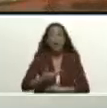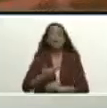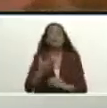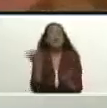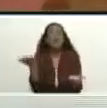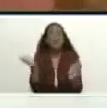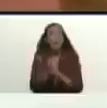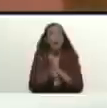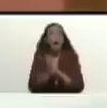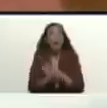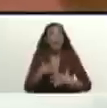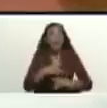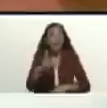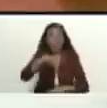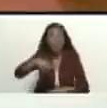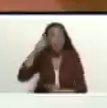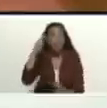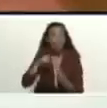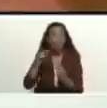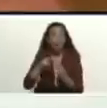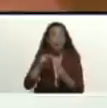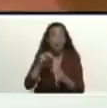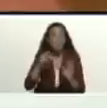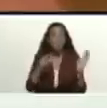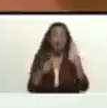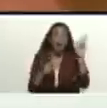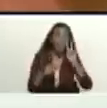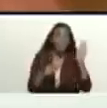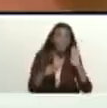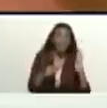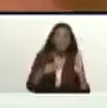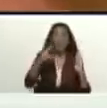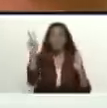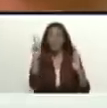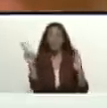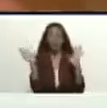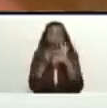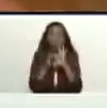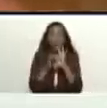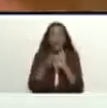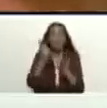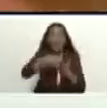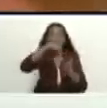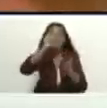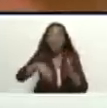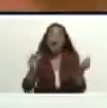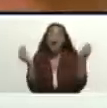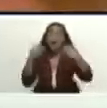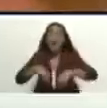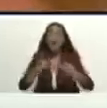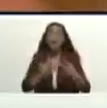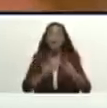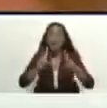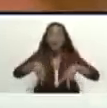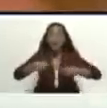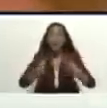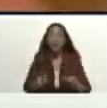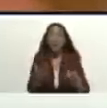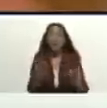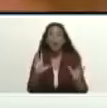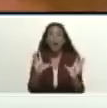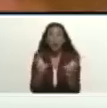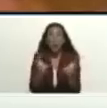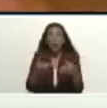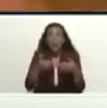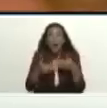de interés para nuestros países para nuestro pueblo también firmamos un acuerdo nuevo para una